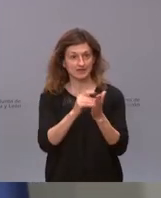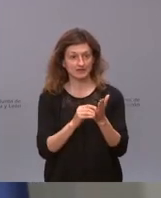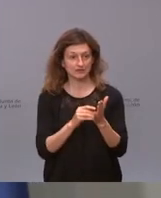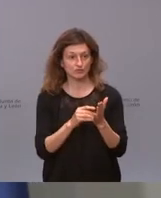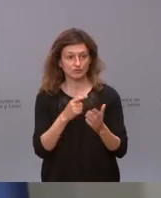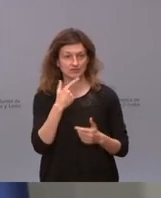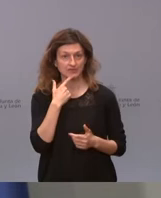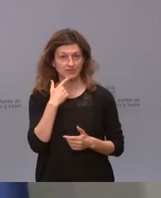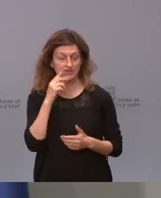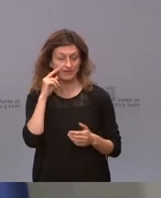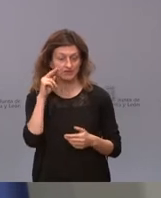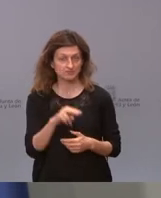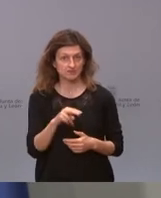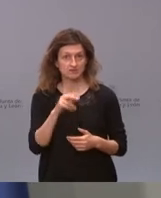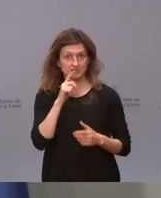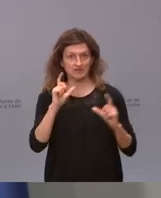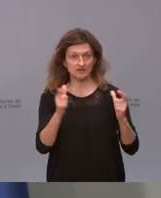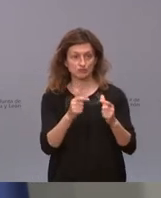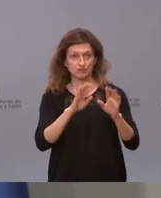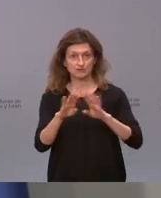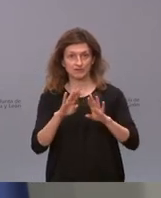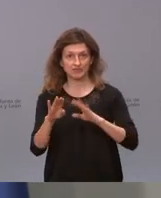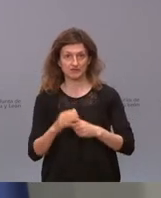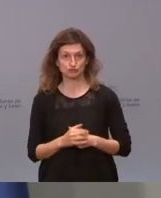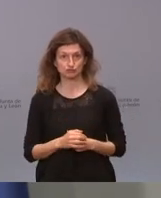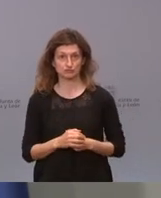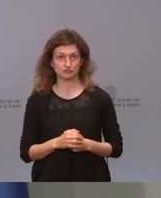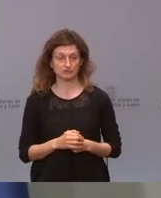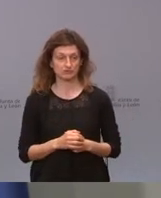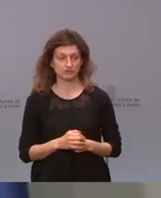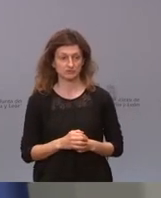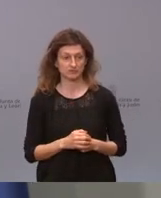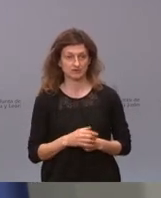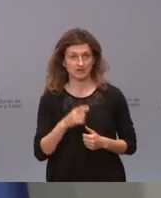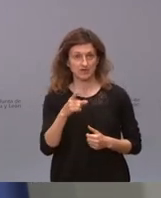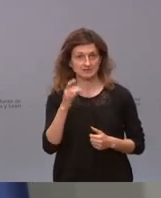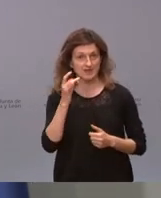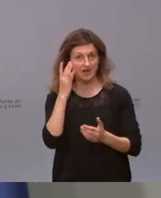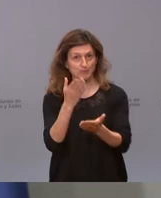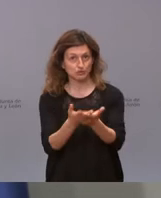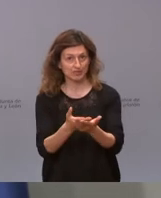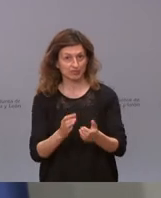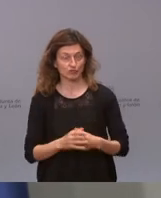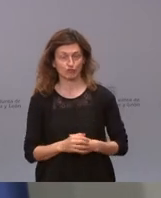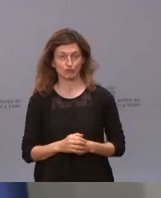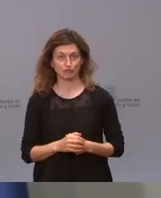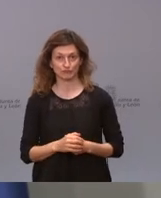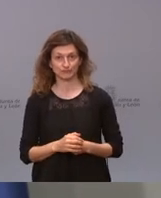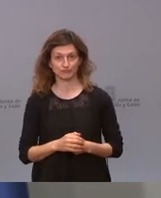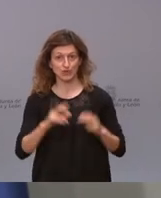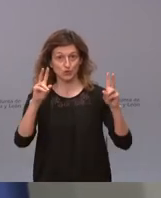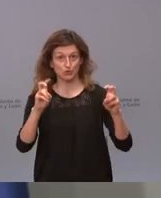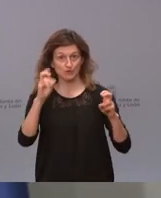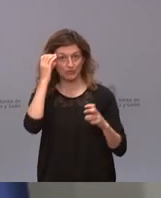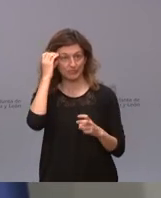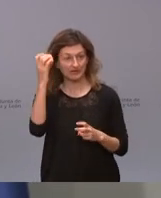fundamental estaba en las reuniones de vecinos, como todos ustedes saben, esa es la aportación máxima de este nuevo decreto, que